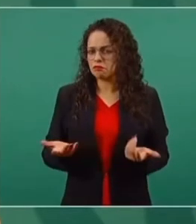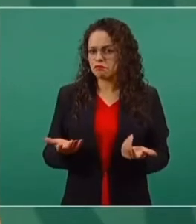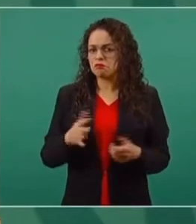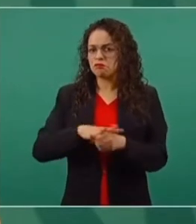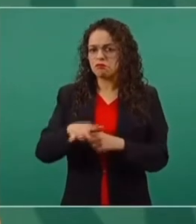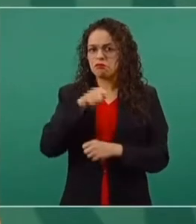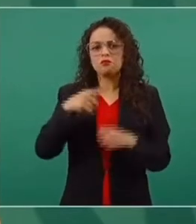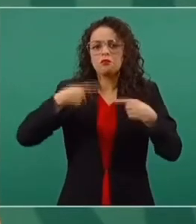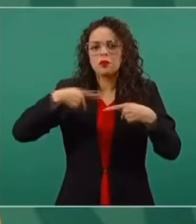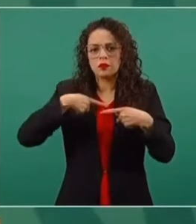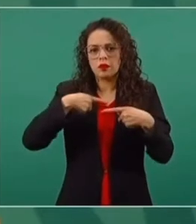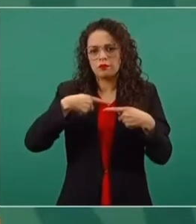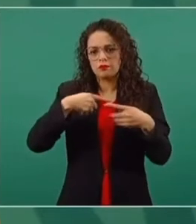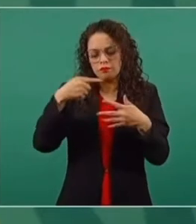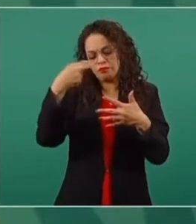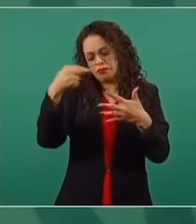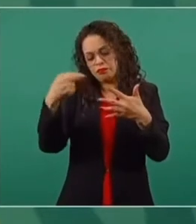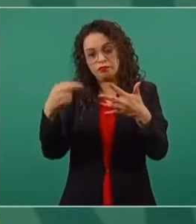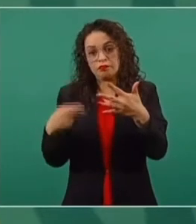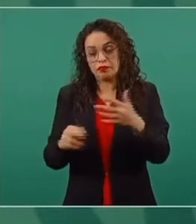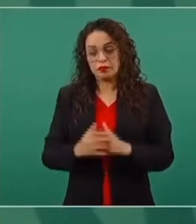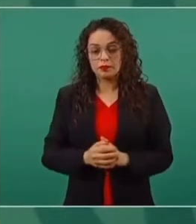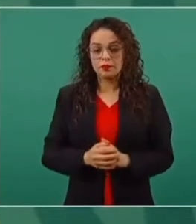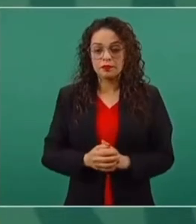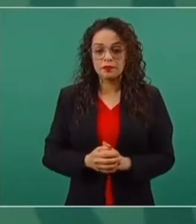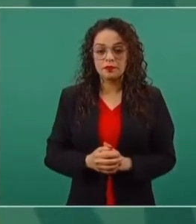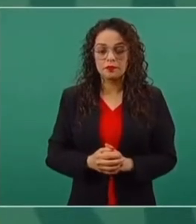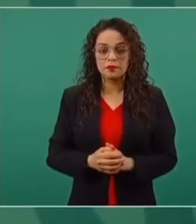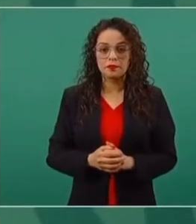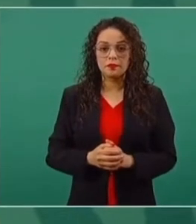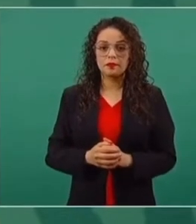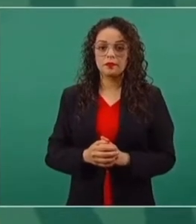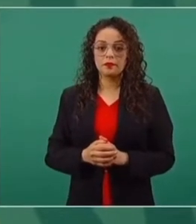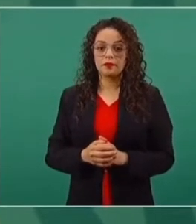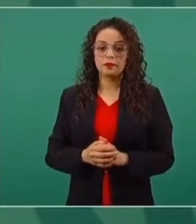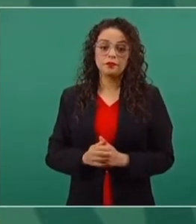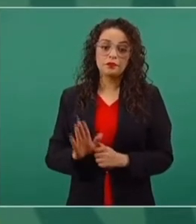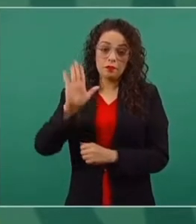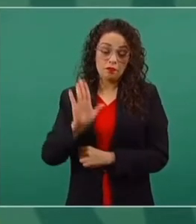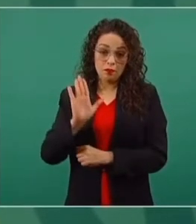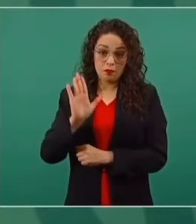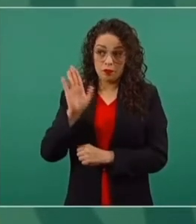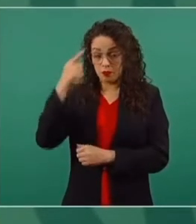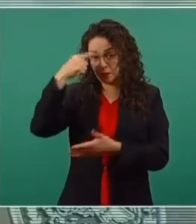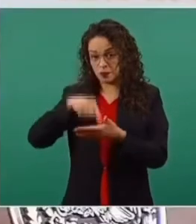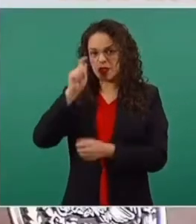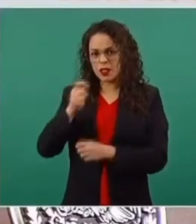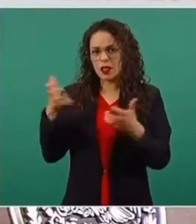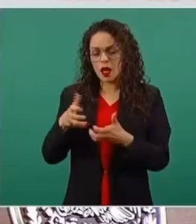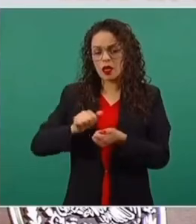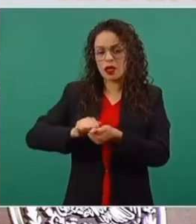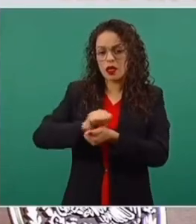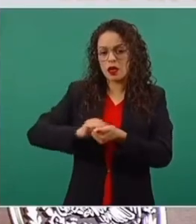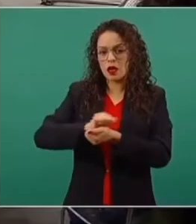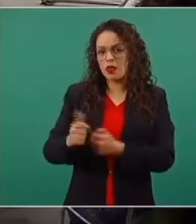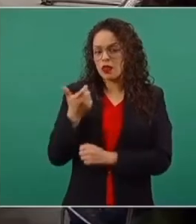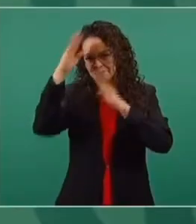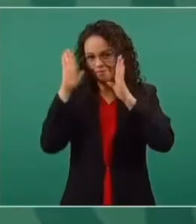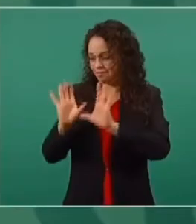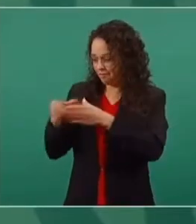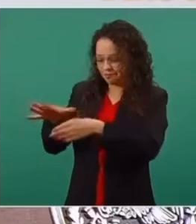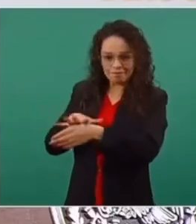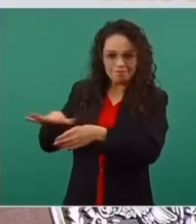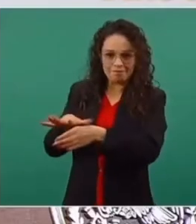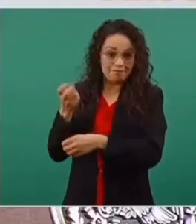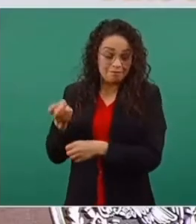Sobre personajes que se presumen lavan dinero. ¿Incluye al gobernador de Tamaulipas? Sí,